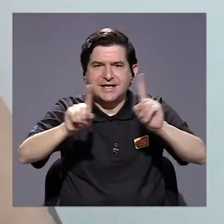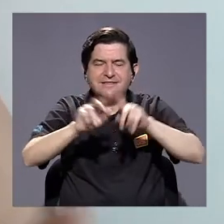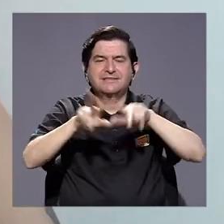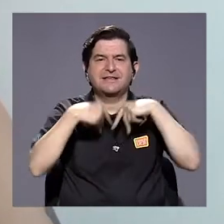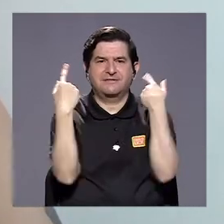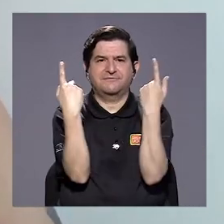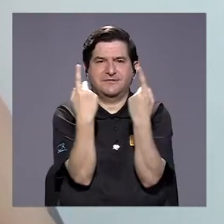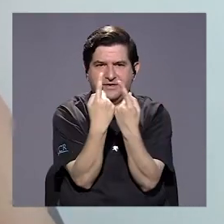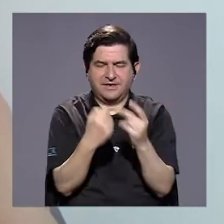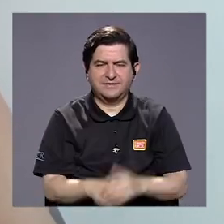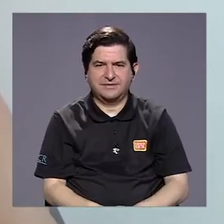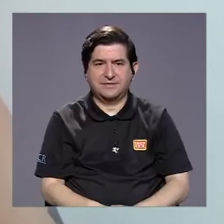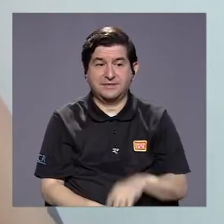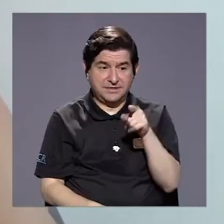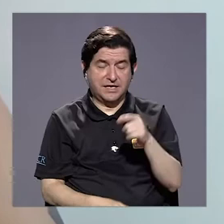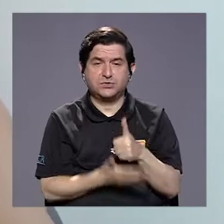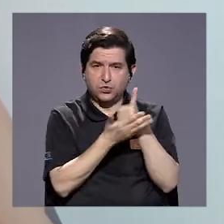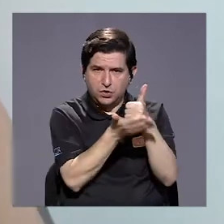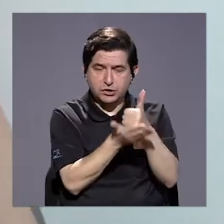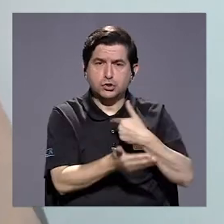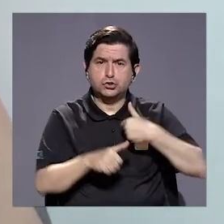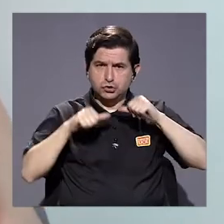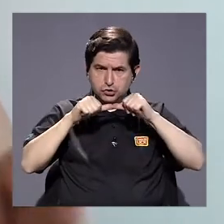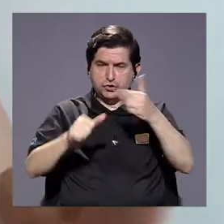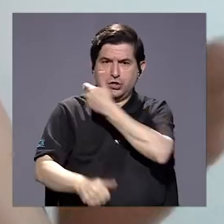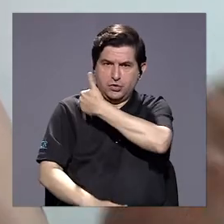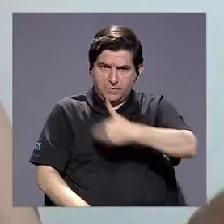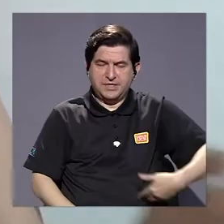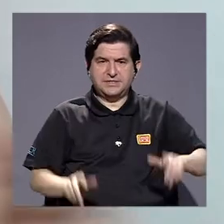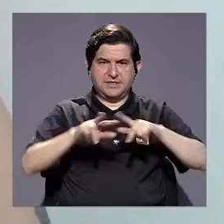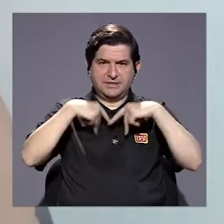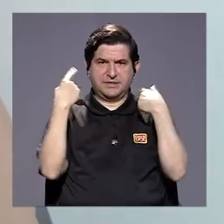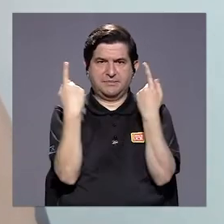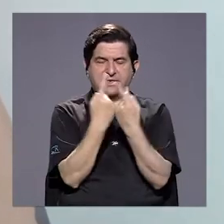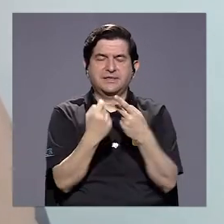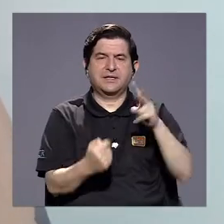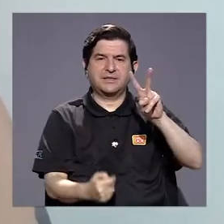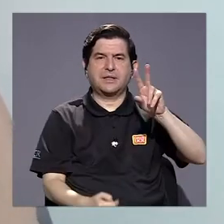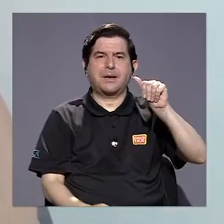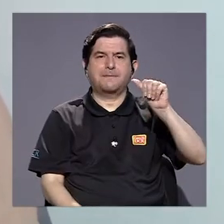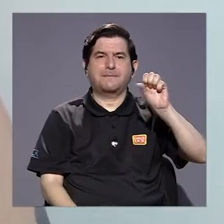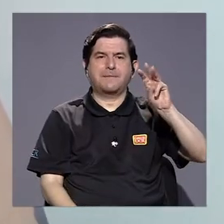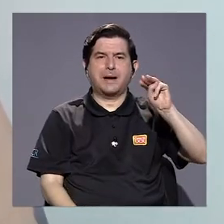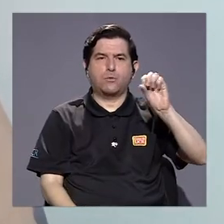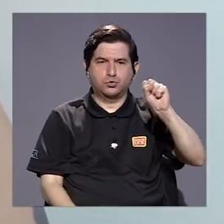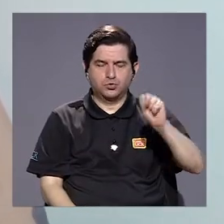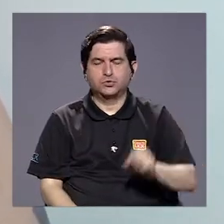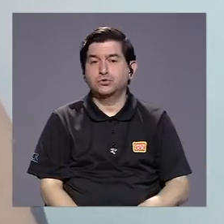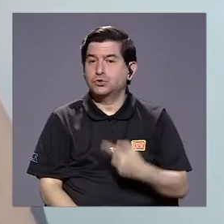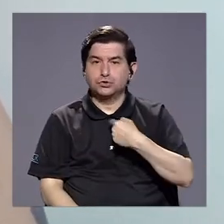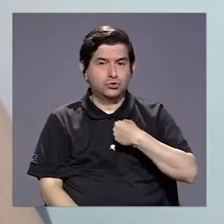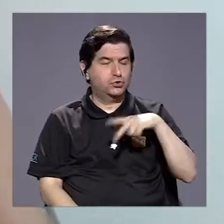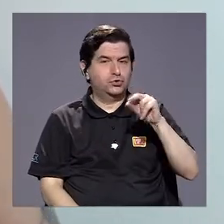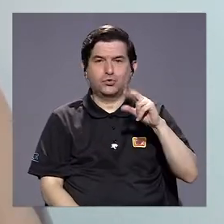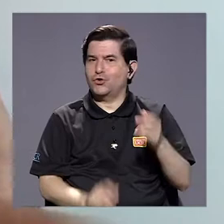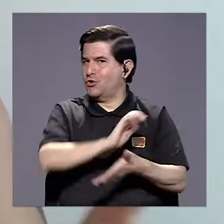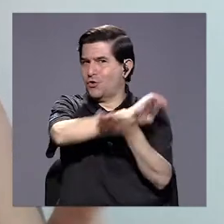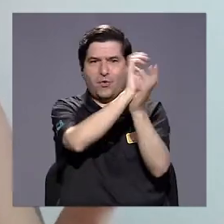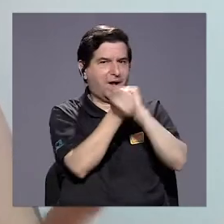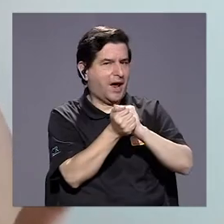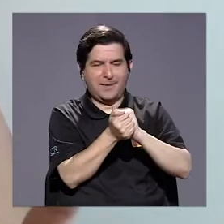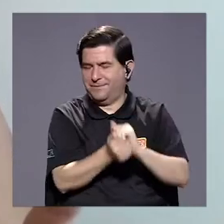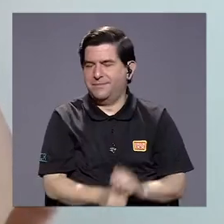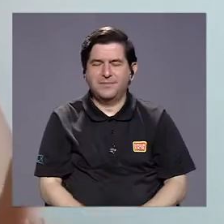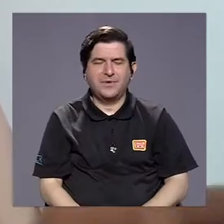interpartidaria, si se quiere, como una colaboración. Yo sigo siendo la presidenta del partido OAM, y en este sentido yo no me estoy